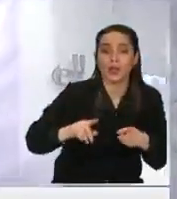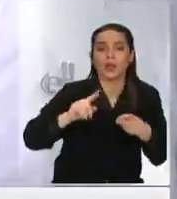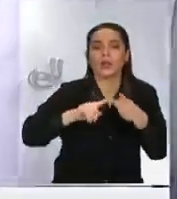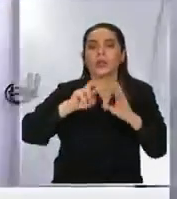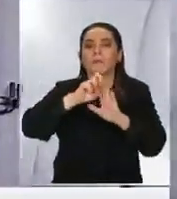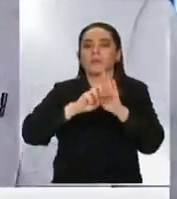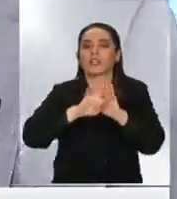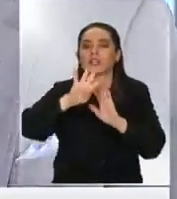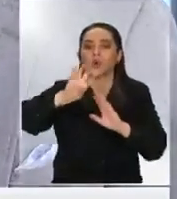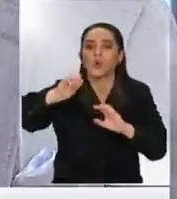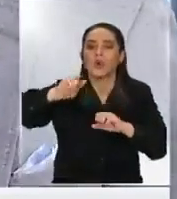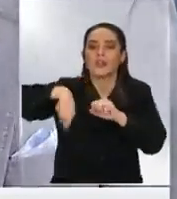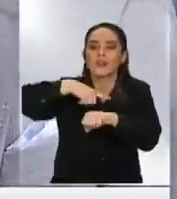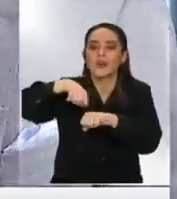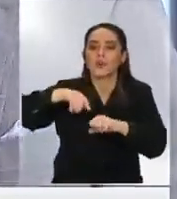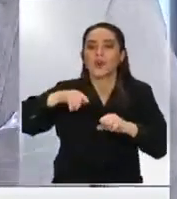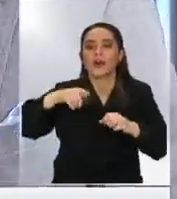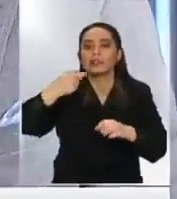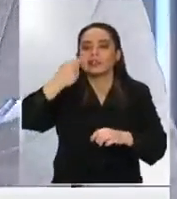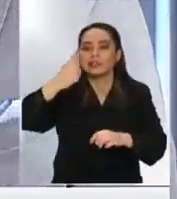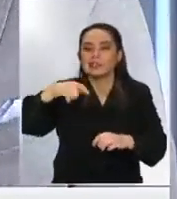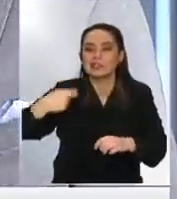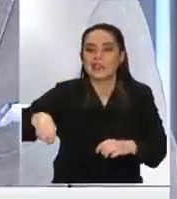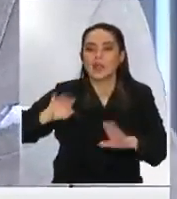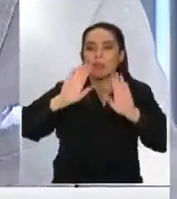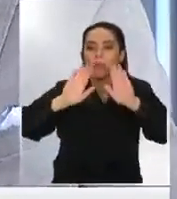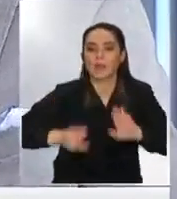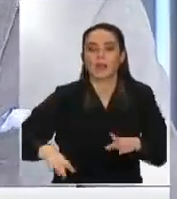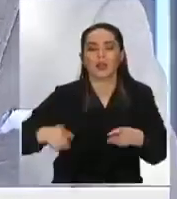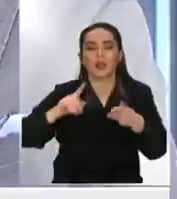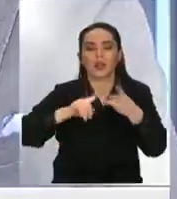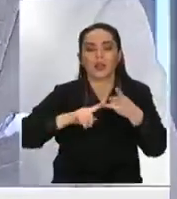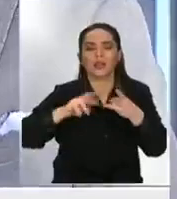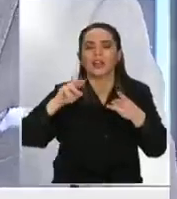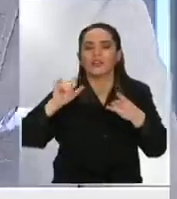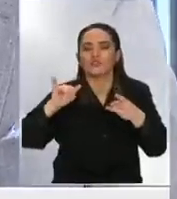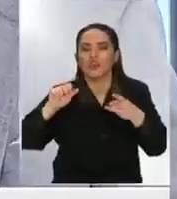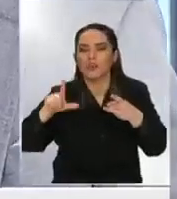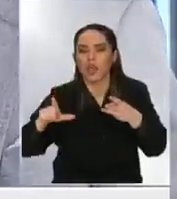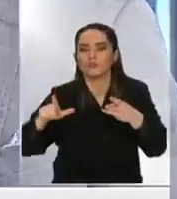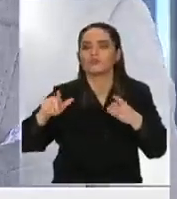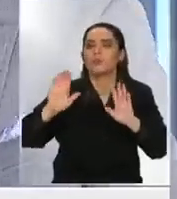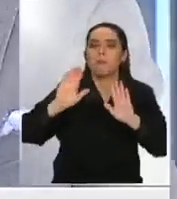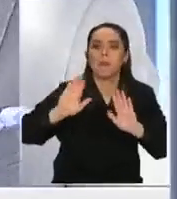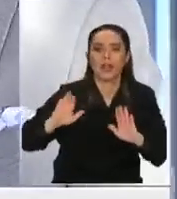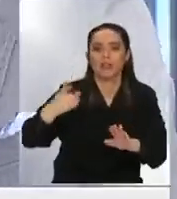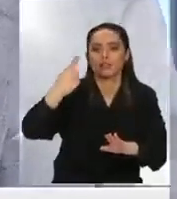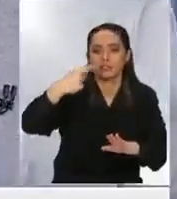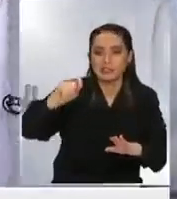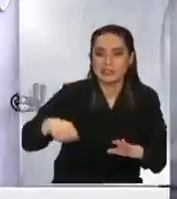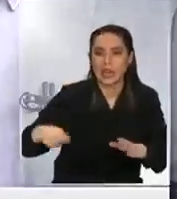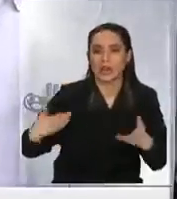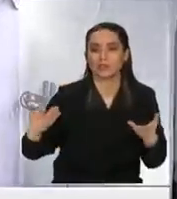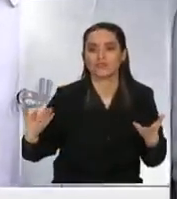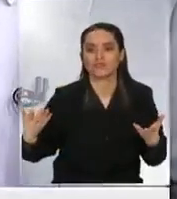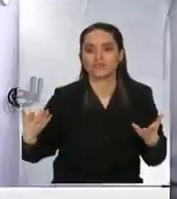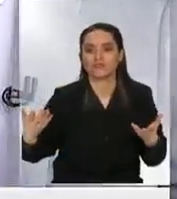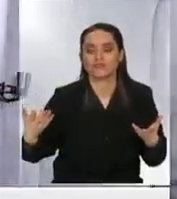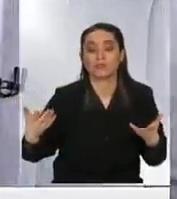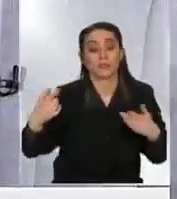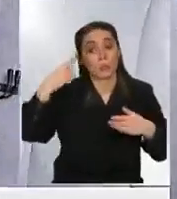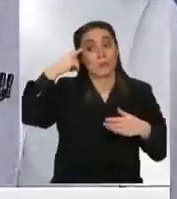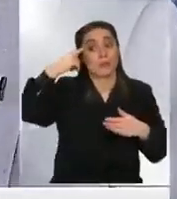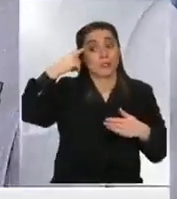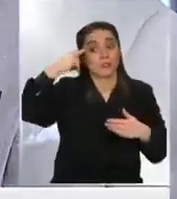horas? no, está parado en el Senado ¿y qué pasa con el proyecto del Royal? no, está parado en el Senado entonces yo creo que